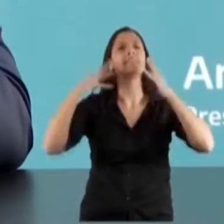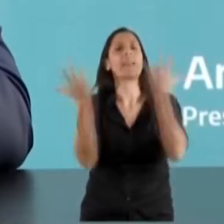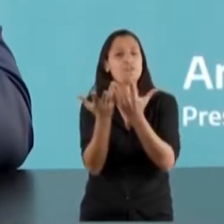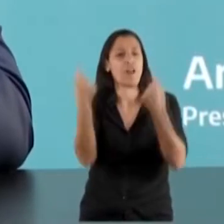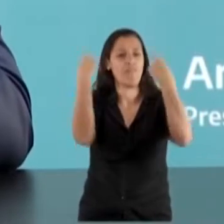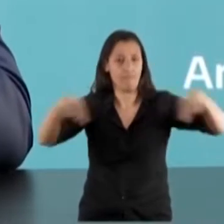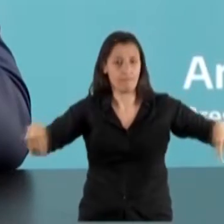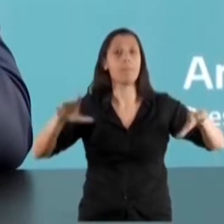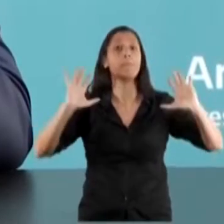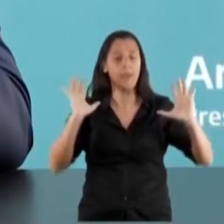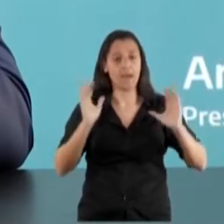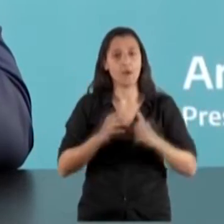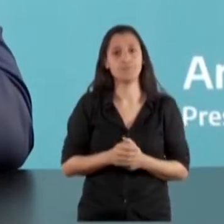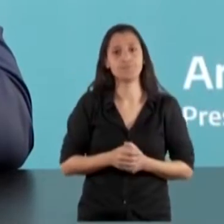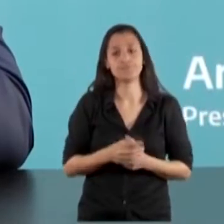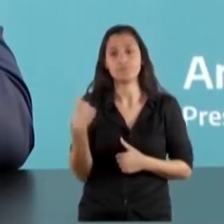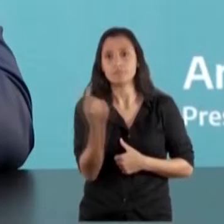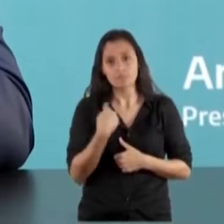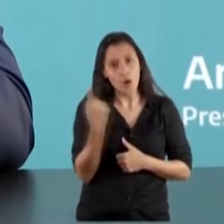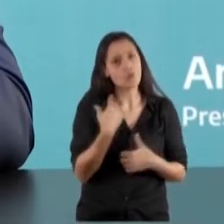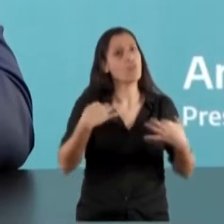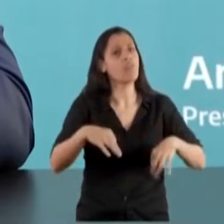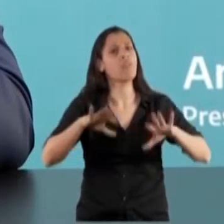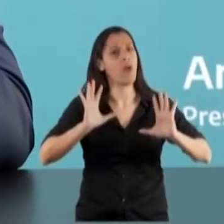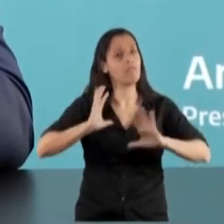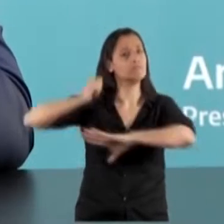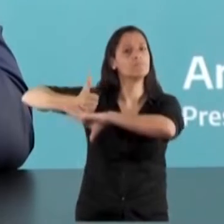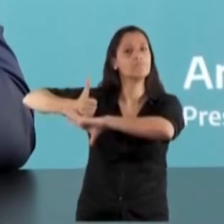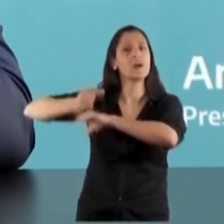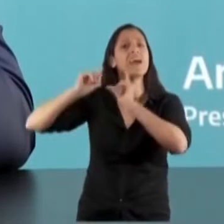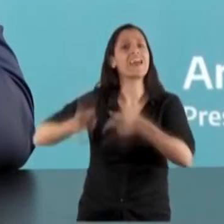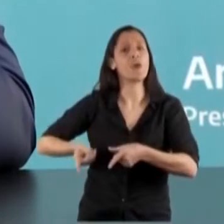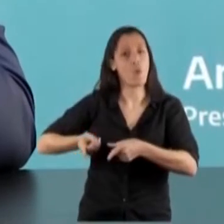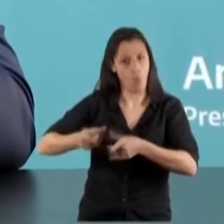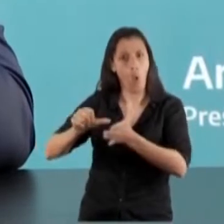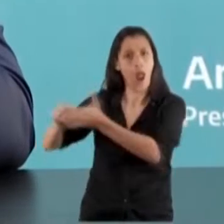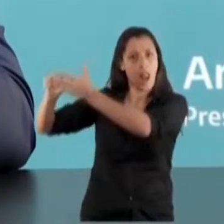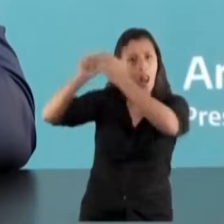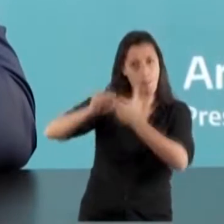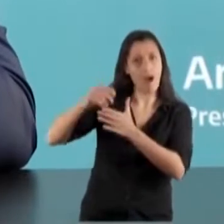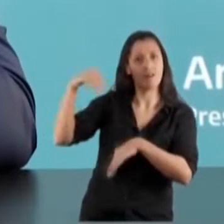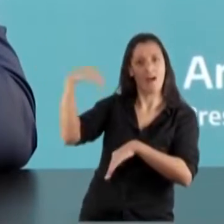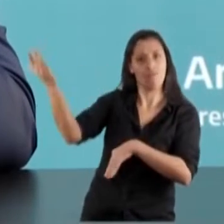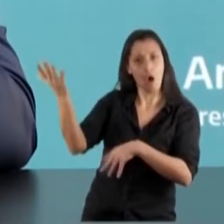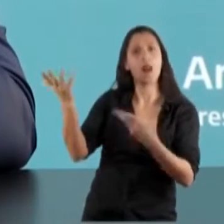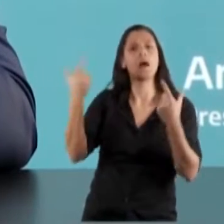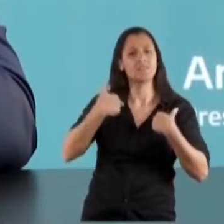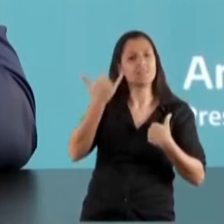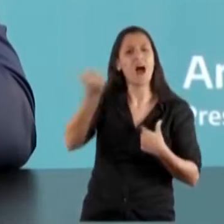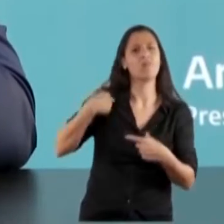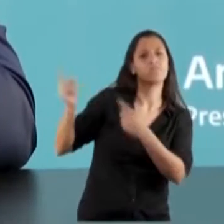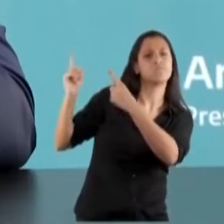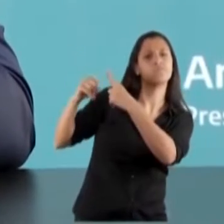tenemos que estar. Así que en ese sentido yo me comuniqué absolutamente con